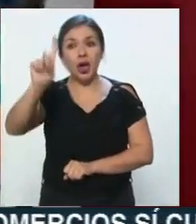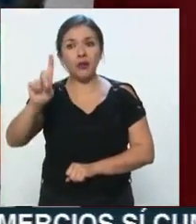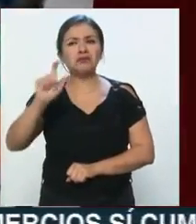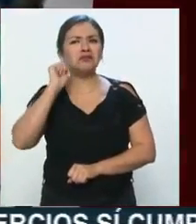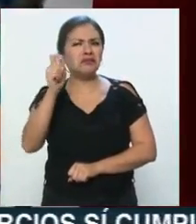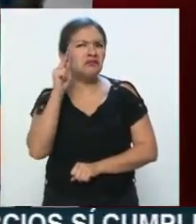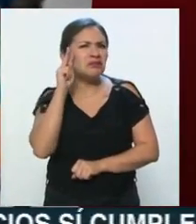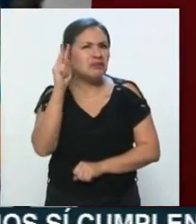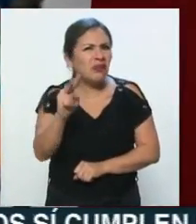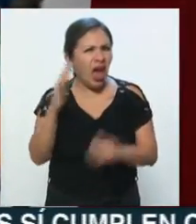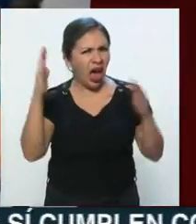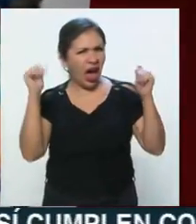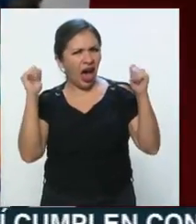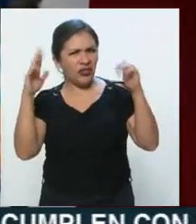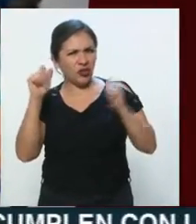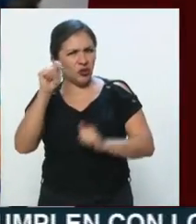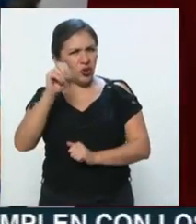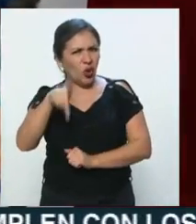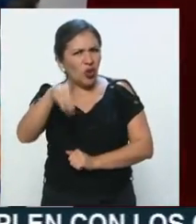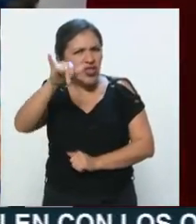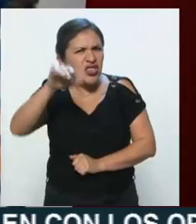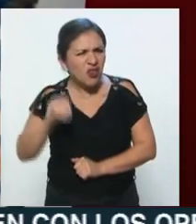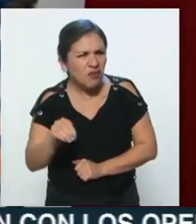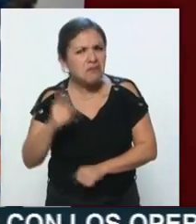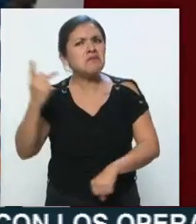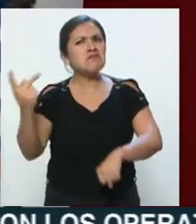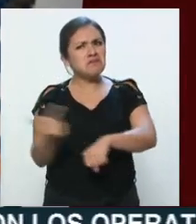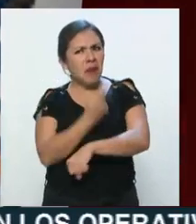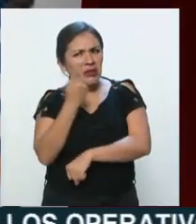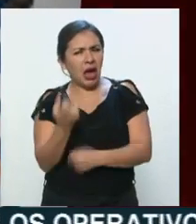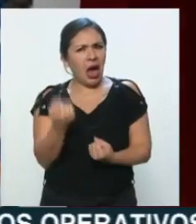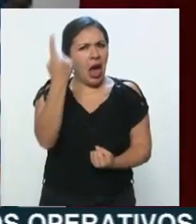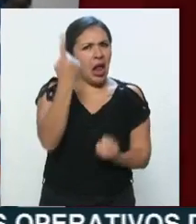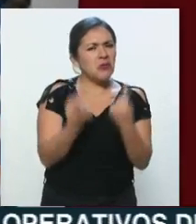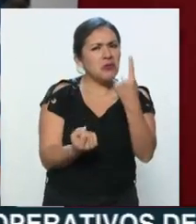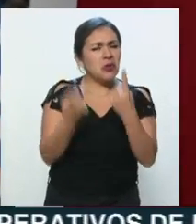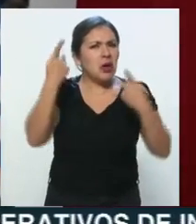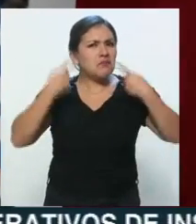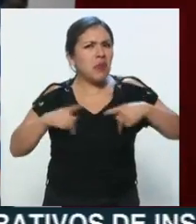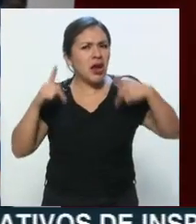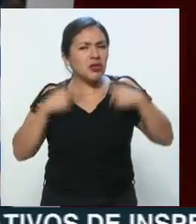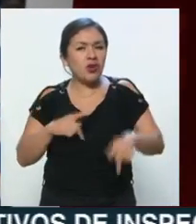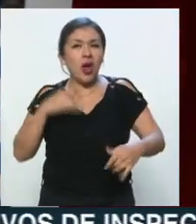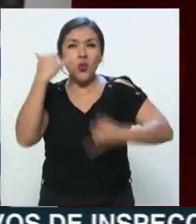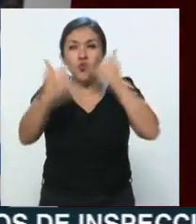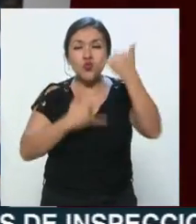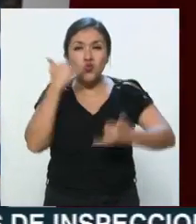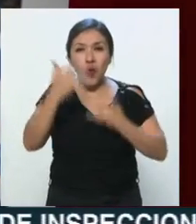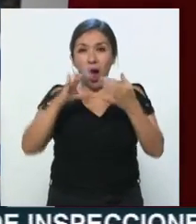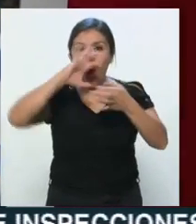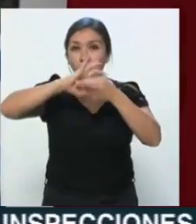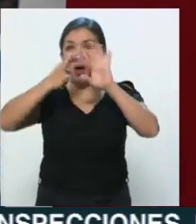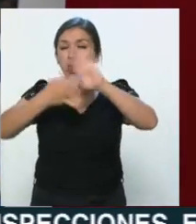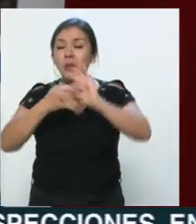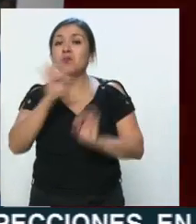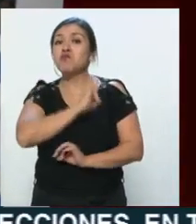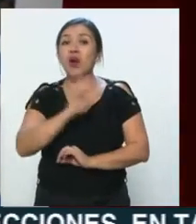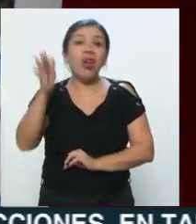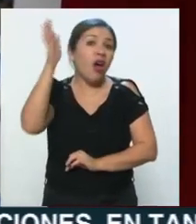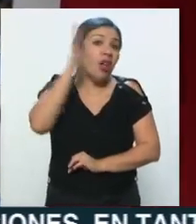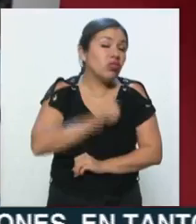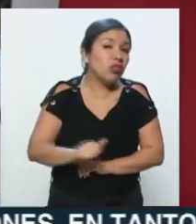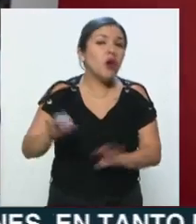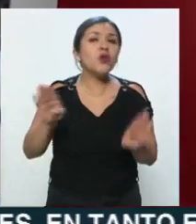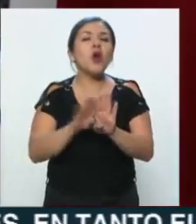Colocan a varios reconocidos atletas mexicanos que podrían peligrar ante la pausa provocada por la pandemia, como los